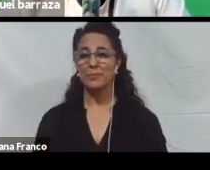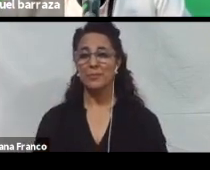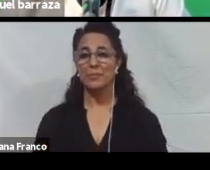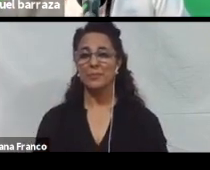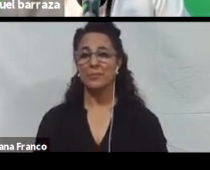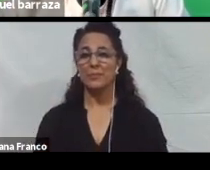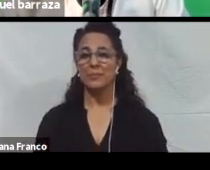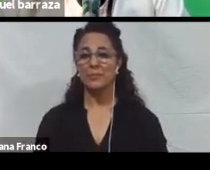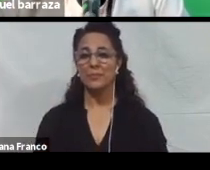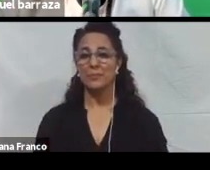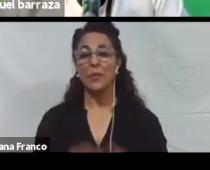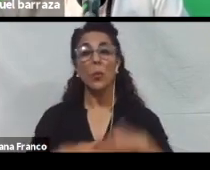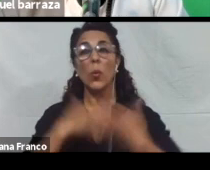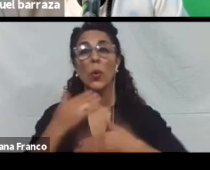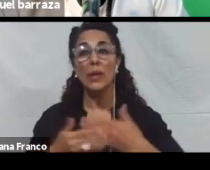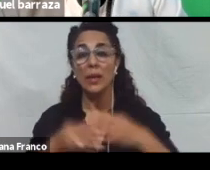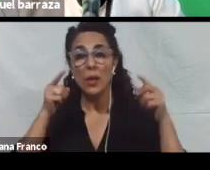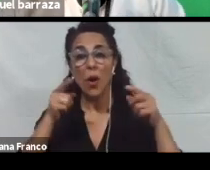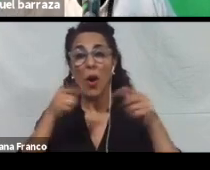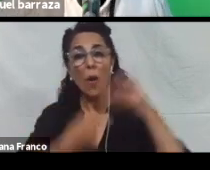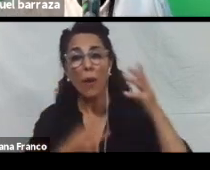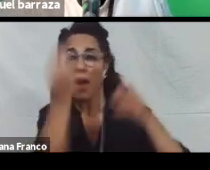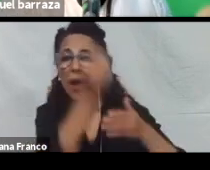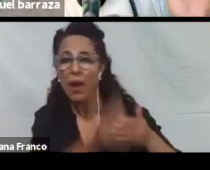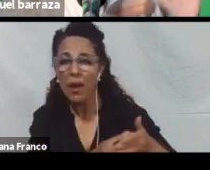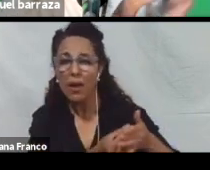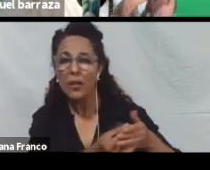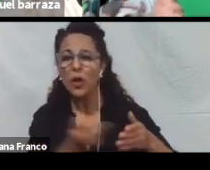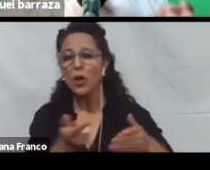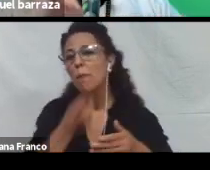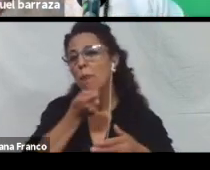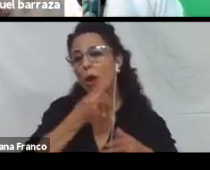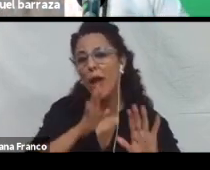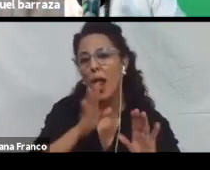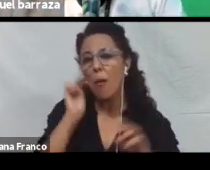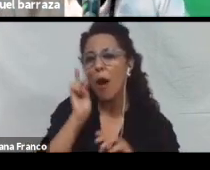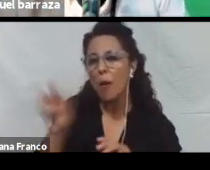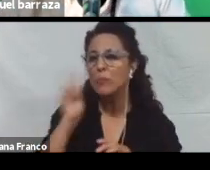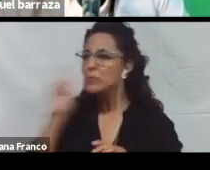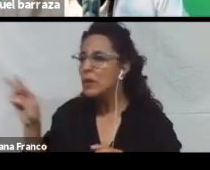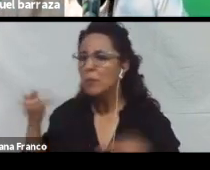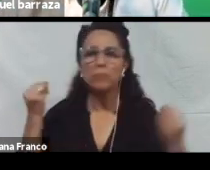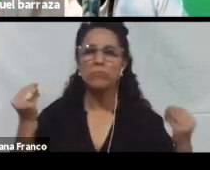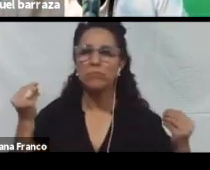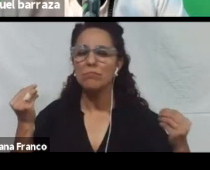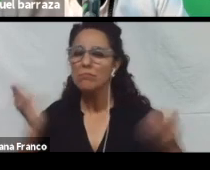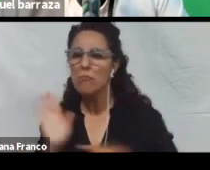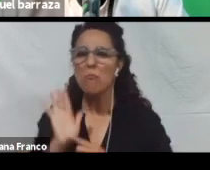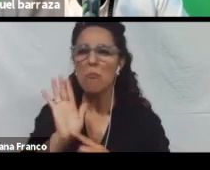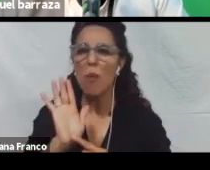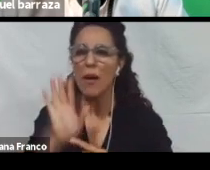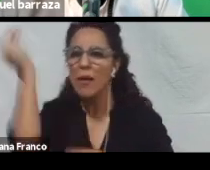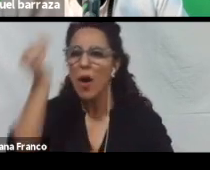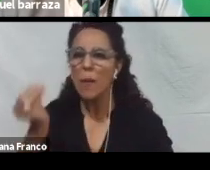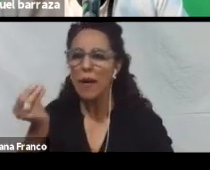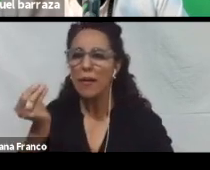Cuando se utiliza un objeto. Para enseñar. Por ejemplo. ¿Qué pueden observar en esto? Y te muestra el objeto. Hay que